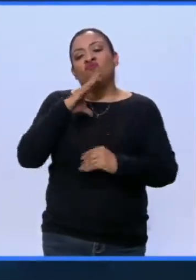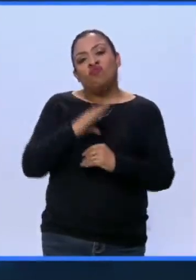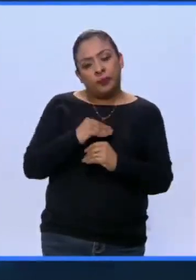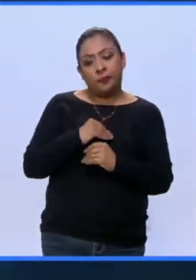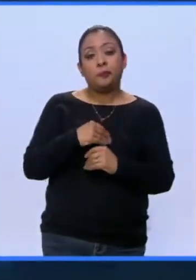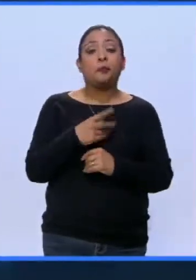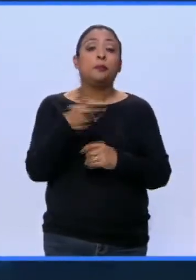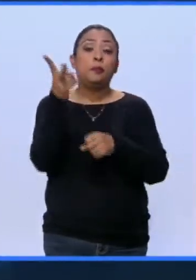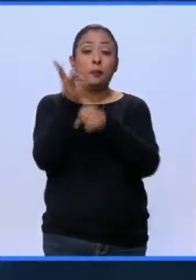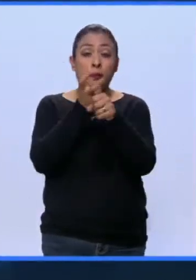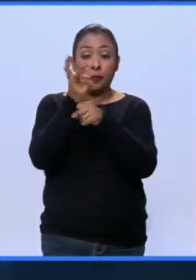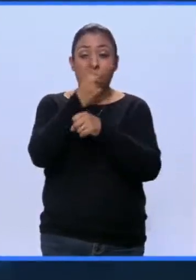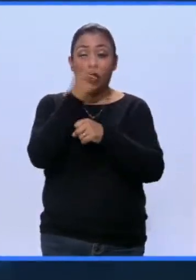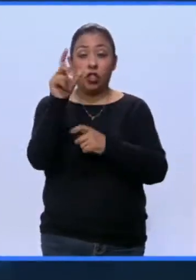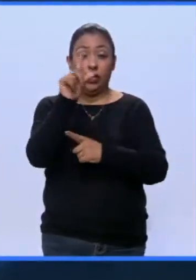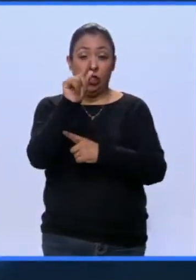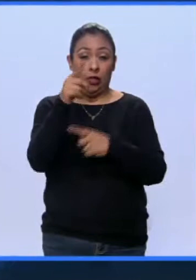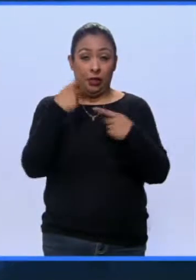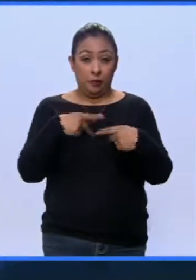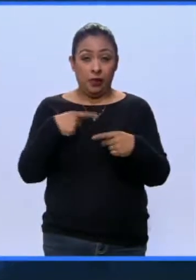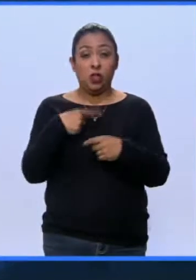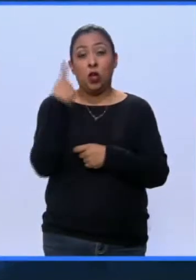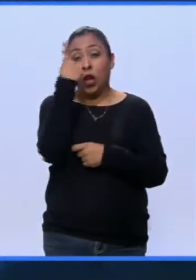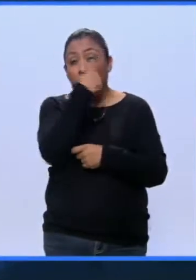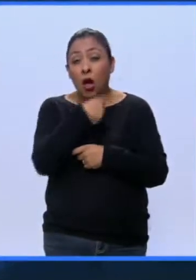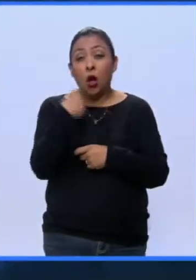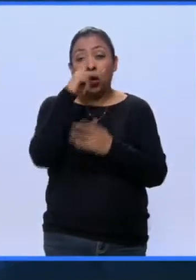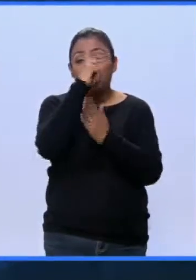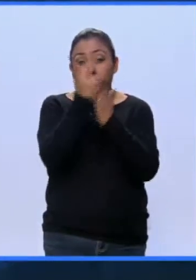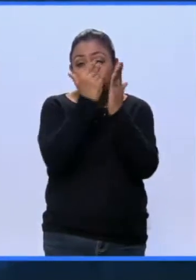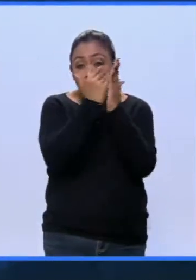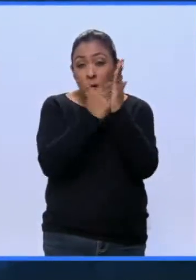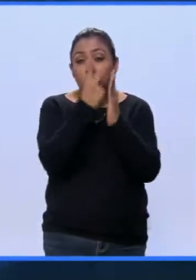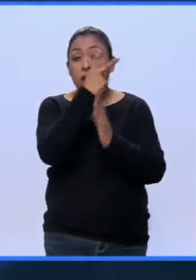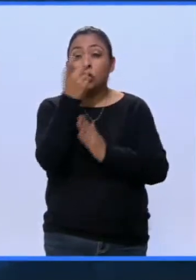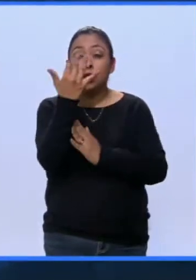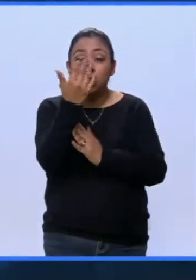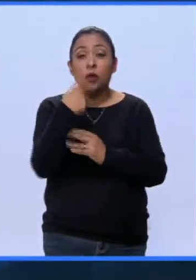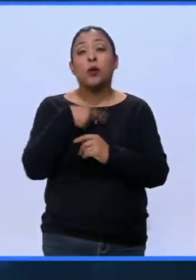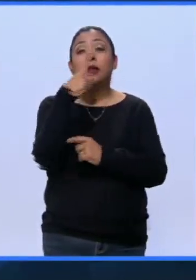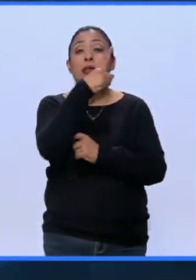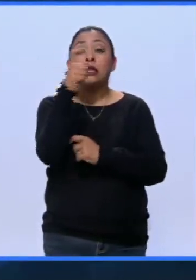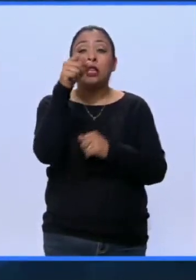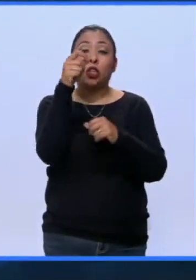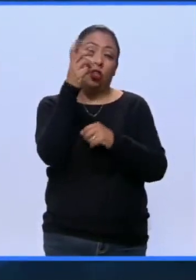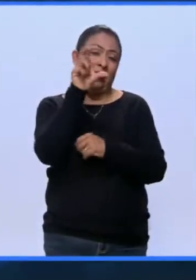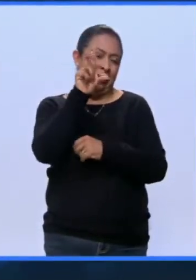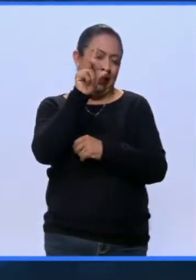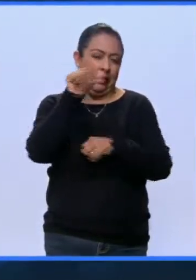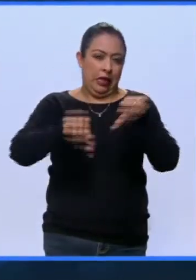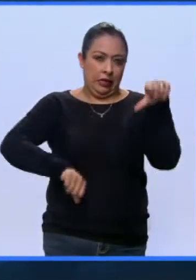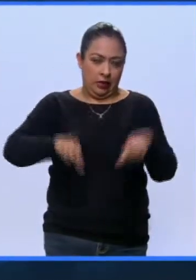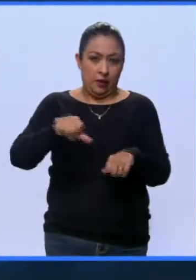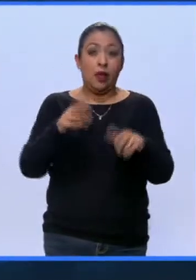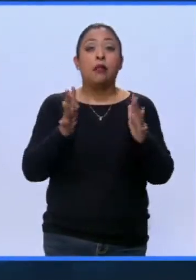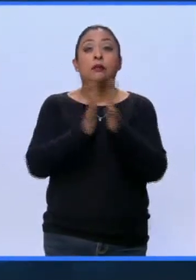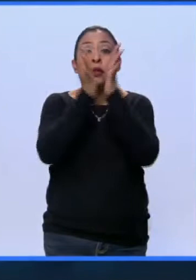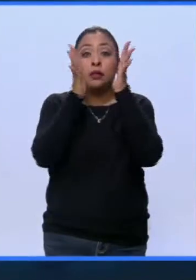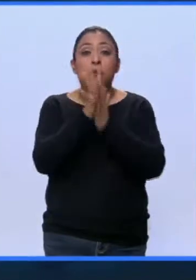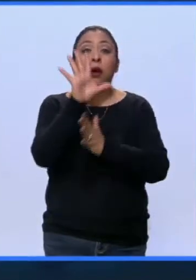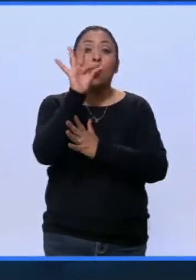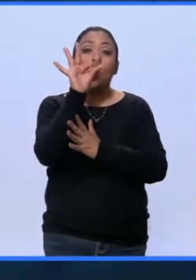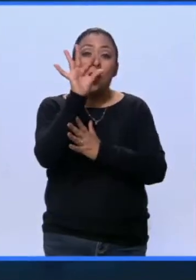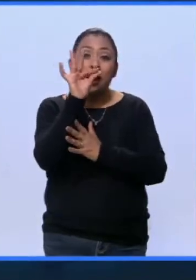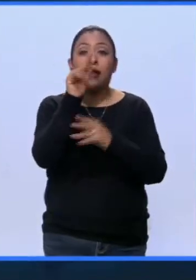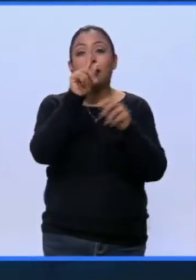invitados, 250 horas de programación, 130 actividades y participación de 40 países, concluyó la